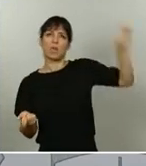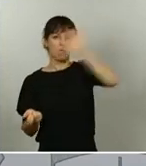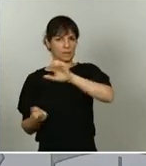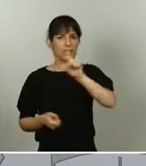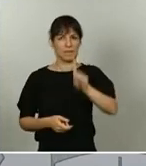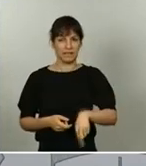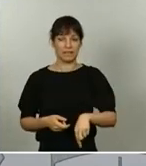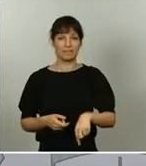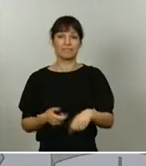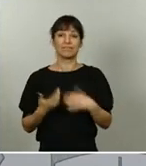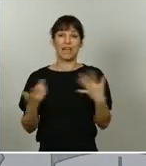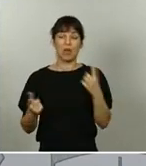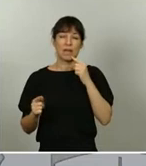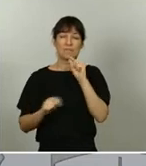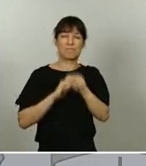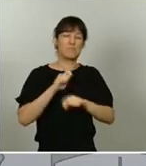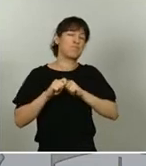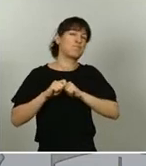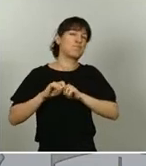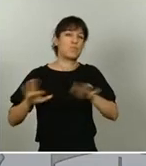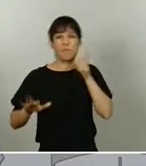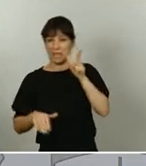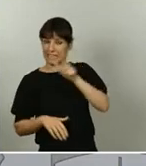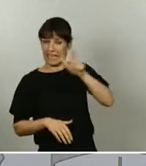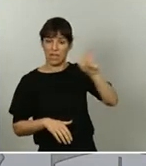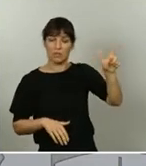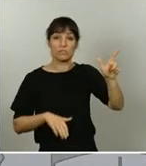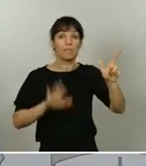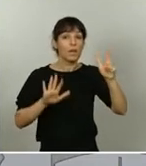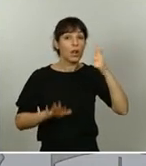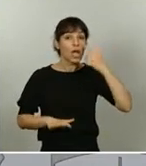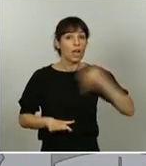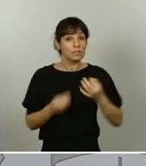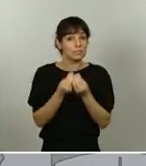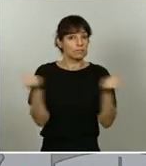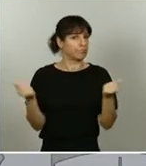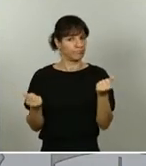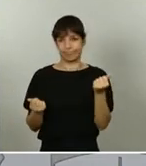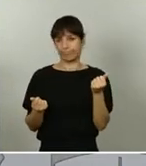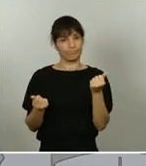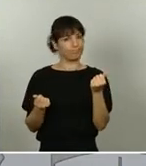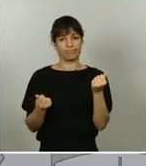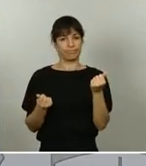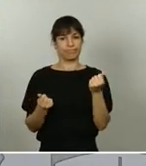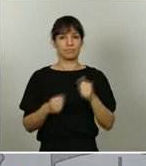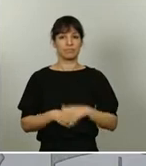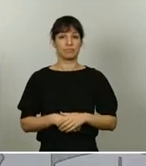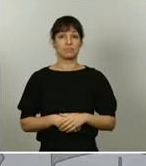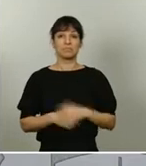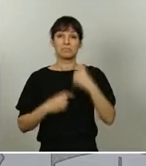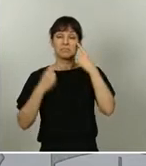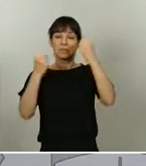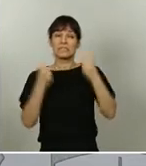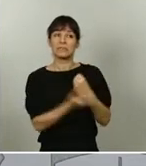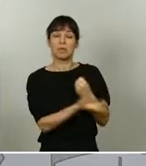latitudes mucho más lejanas. Pero el riesgo no ha desaparecido. Una segunda ola, nos dicen todos los expertos, es